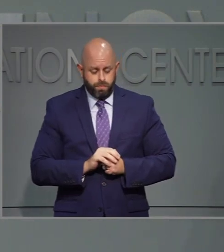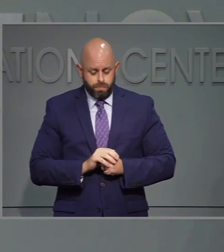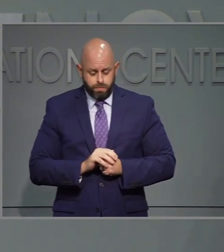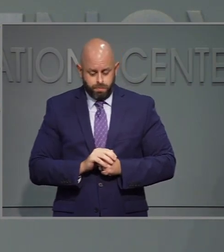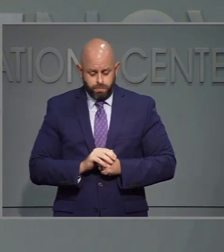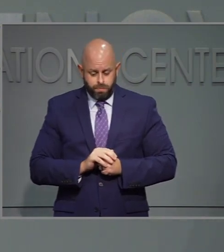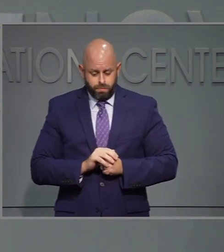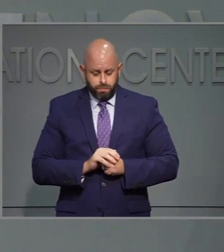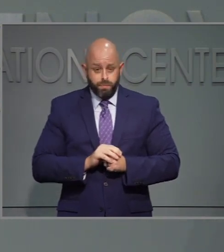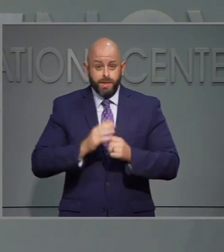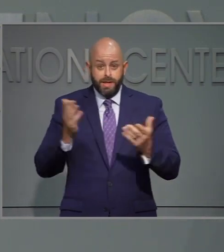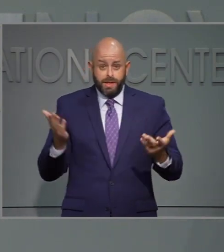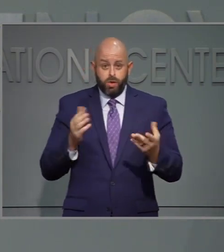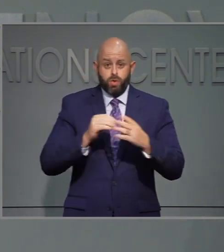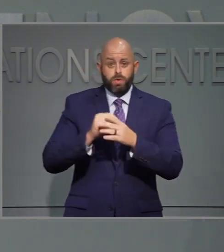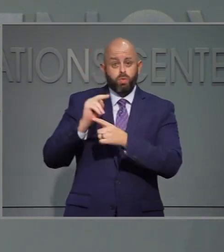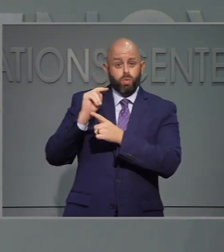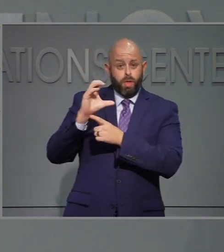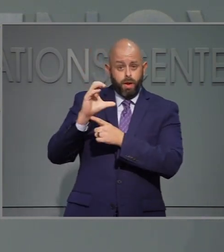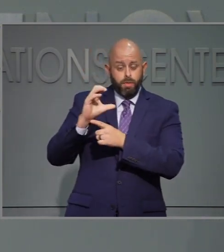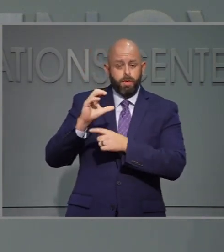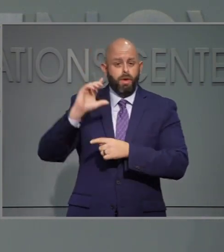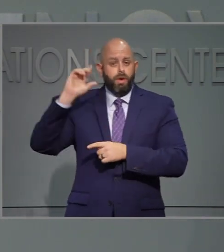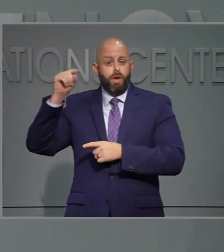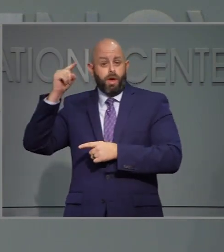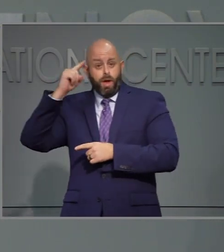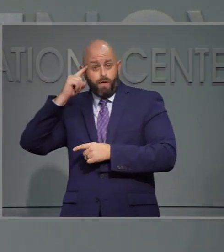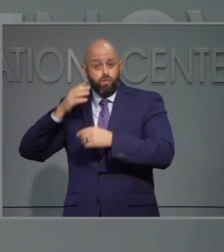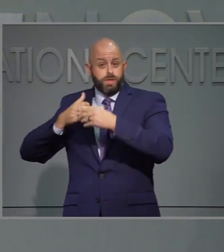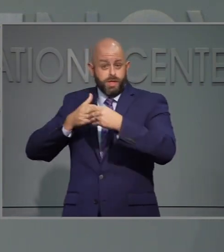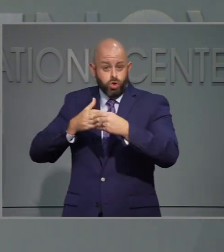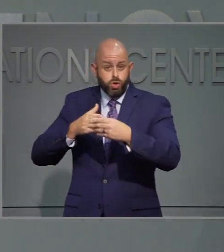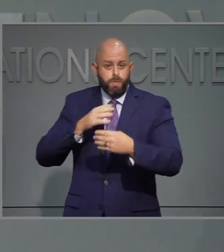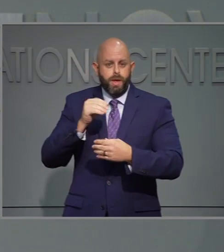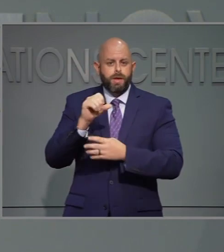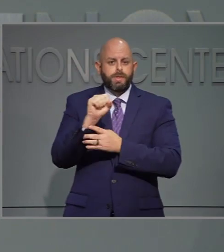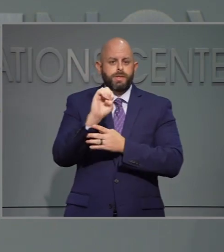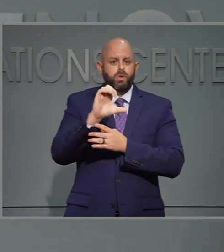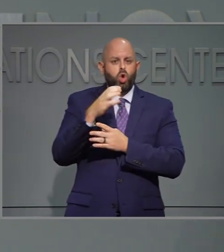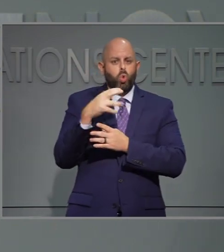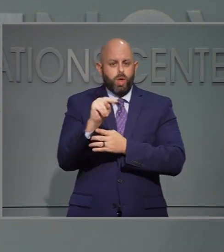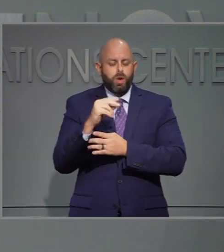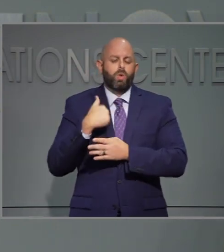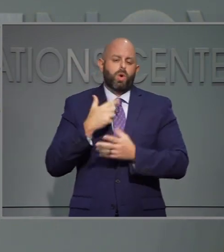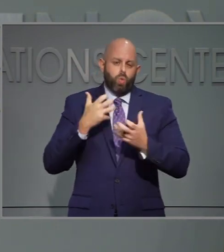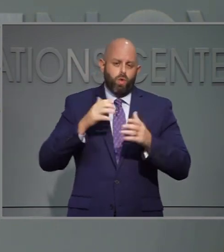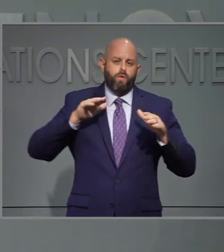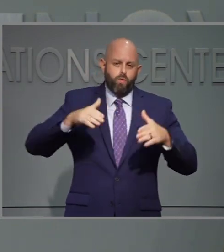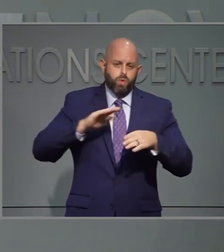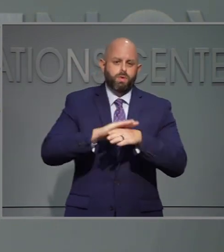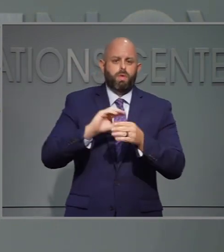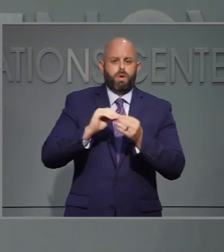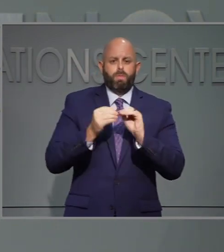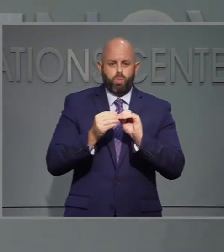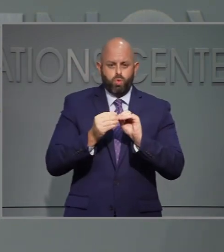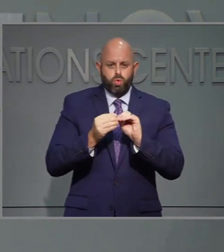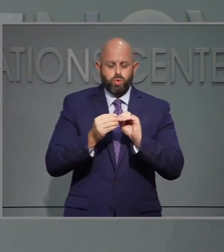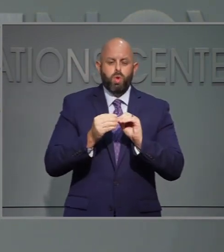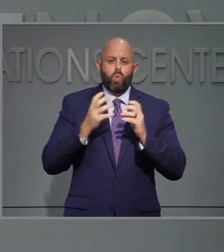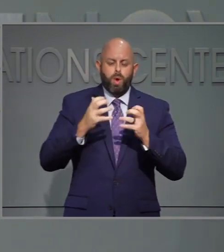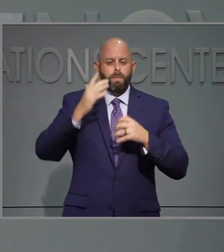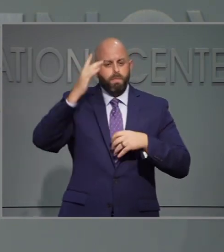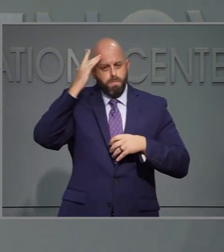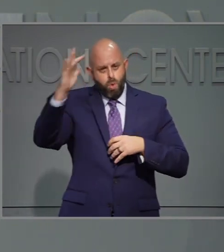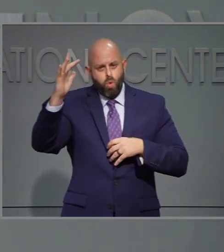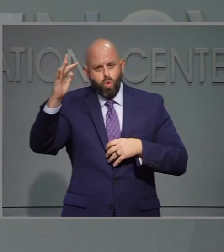-19 aquí en Carolina del Norte con el liderazgo del gobernador y también de la secretaria Cohen. Nosotros siempre tenemos que